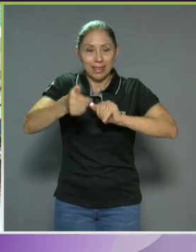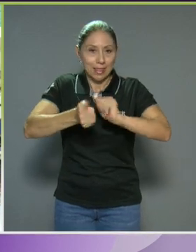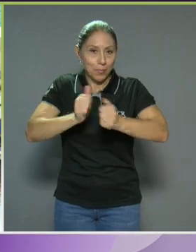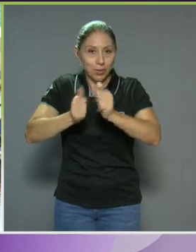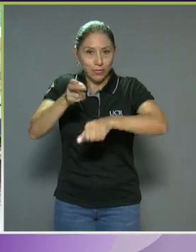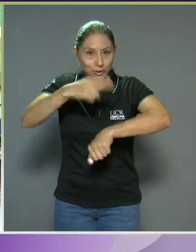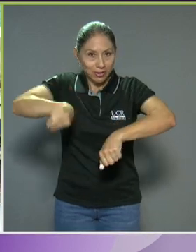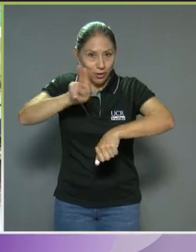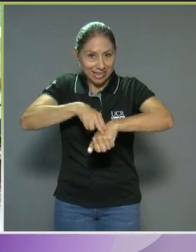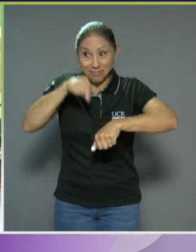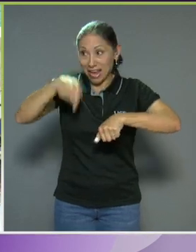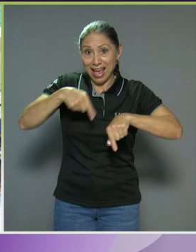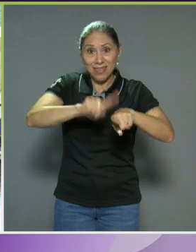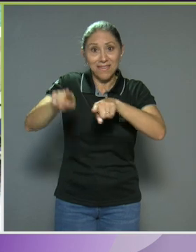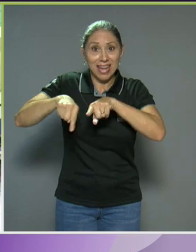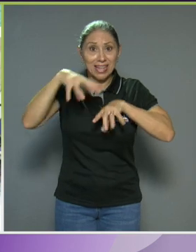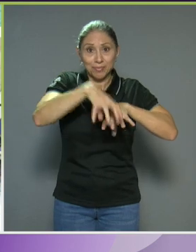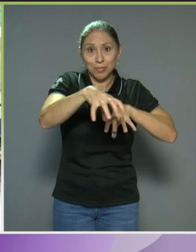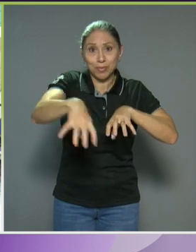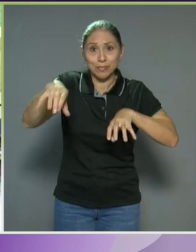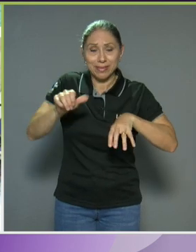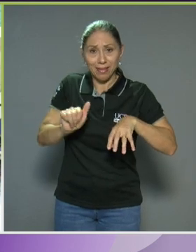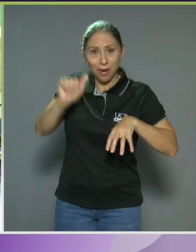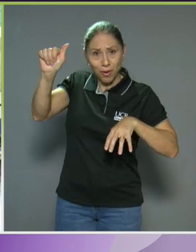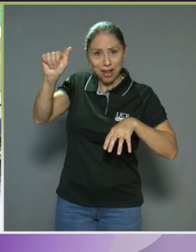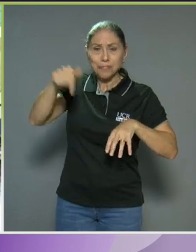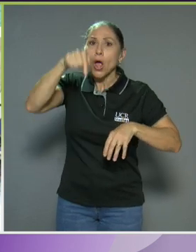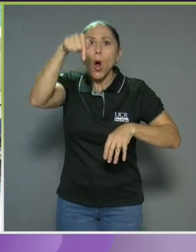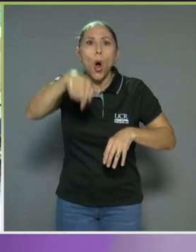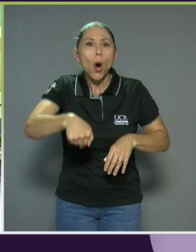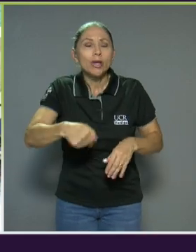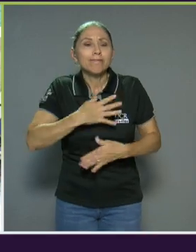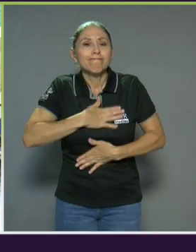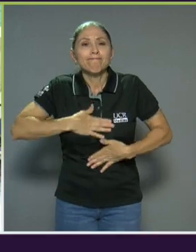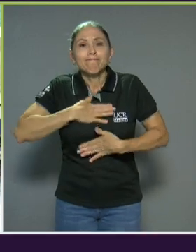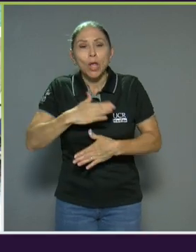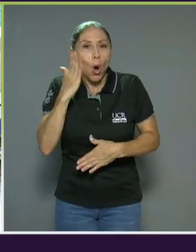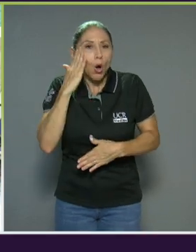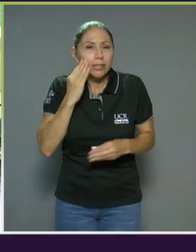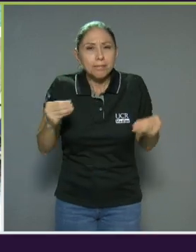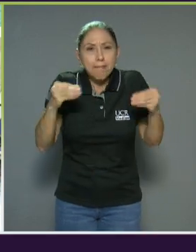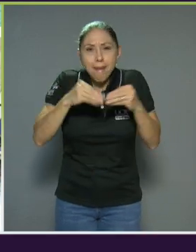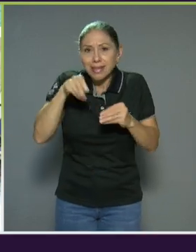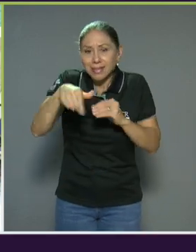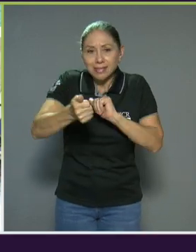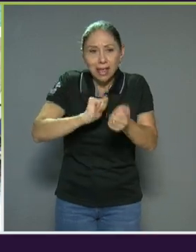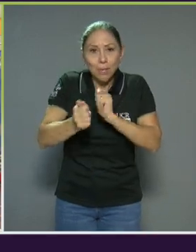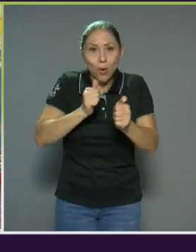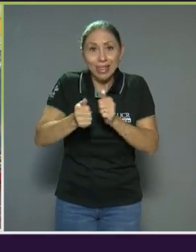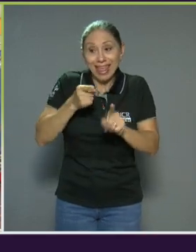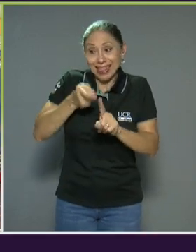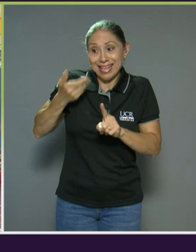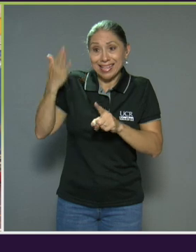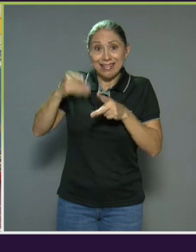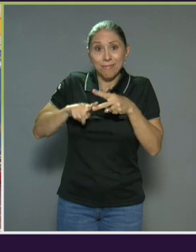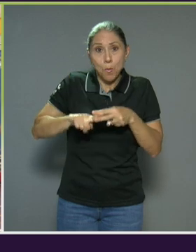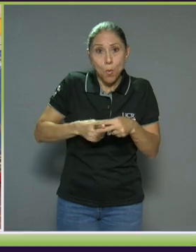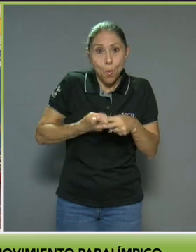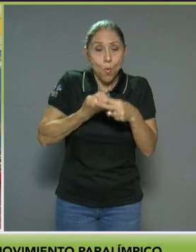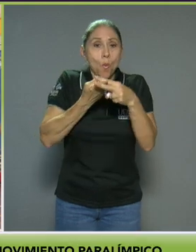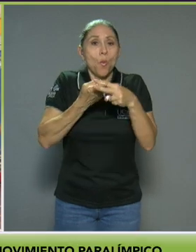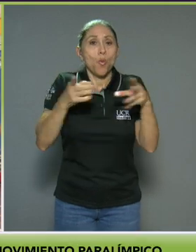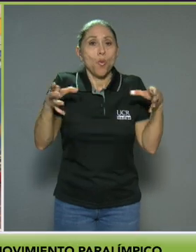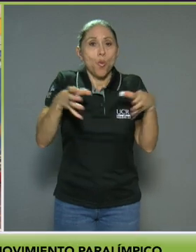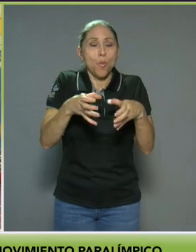cantones de Alajuela. Y hoy tenemos el gusto de conocer más sobre esta disciplina que surgió desde el Movimiento Paralímpico y que no